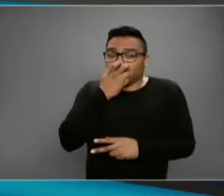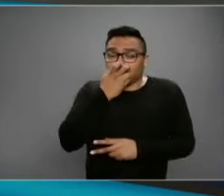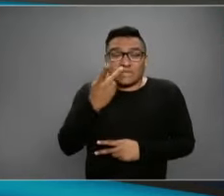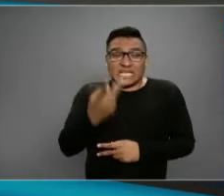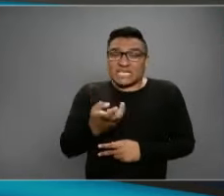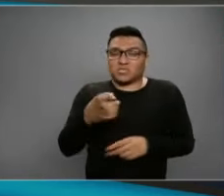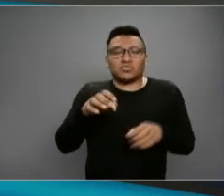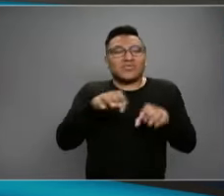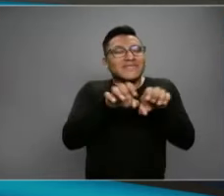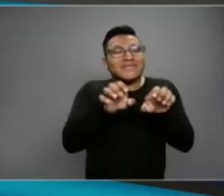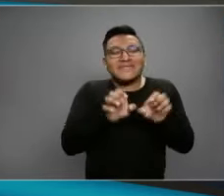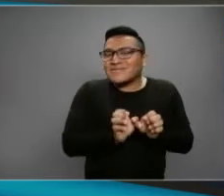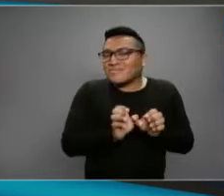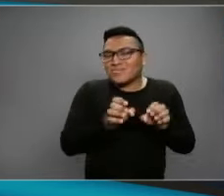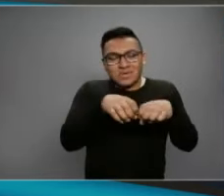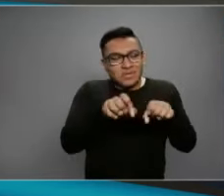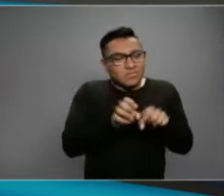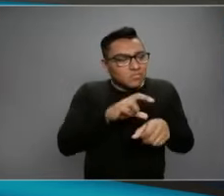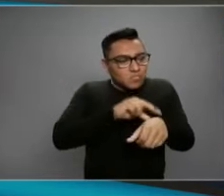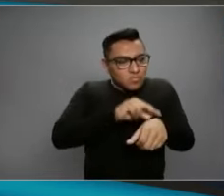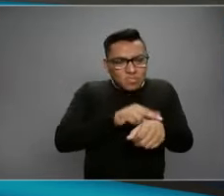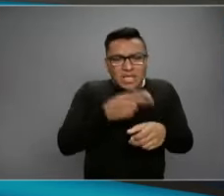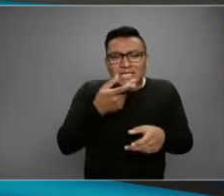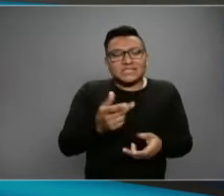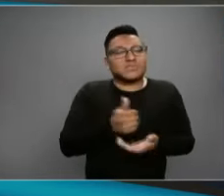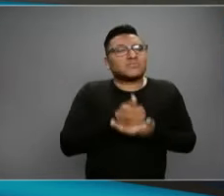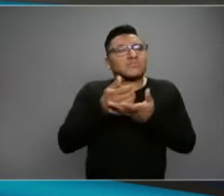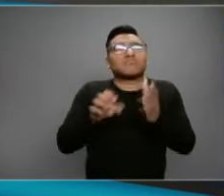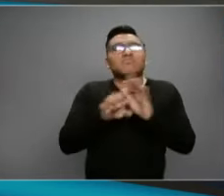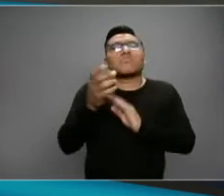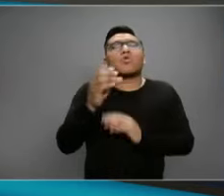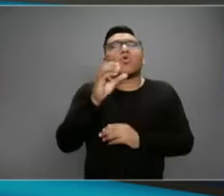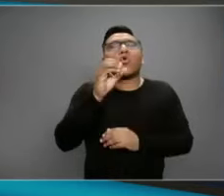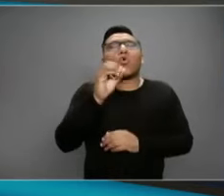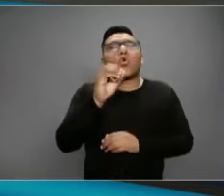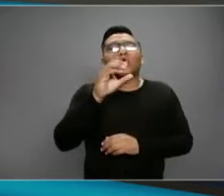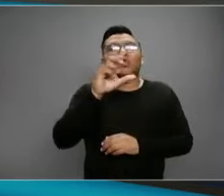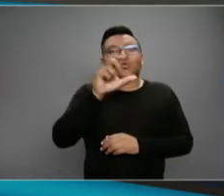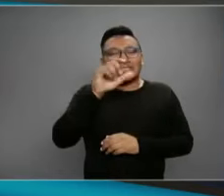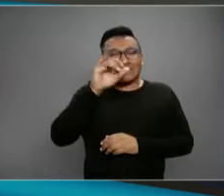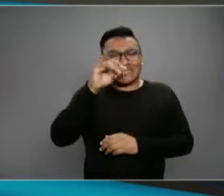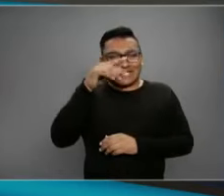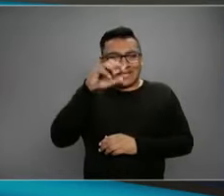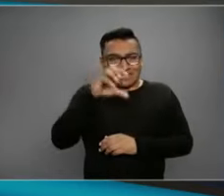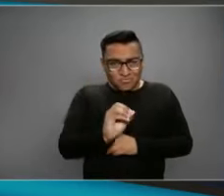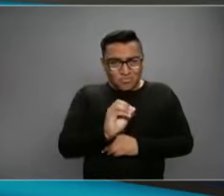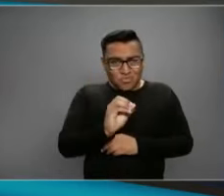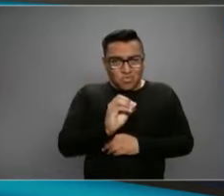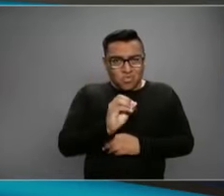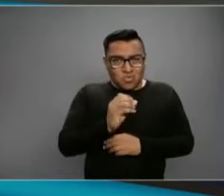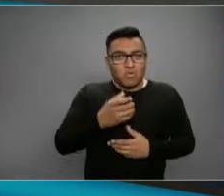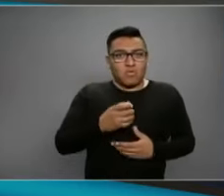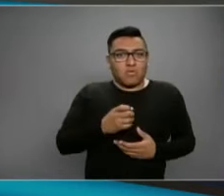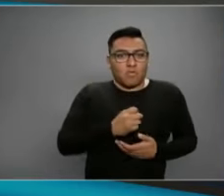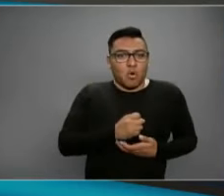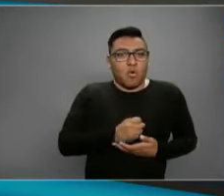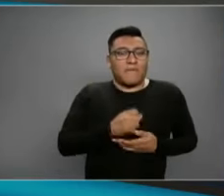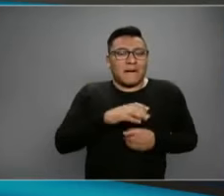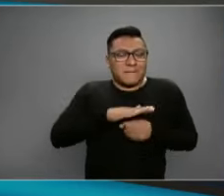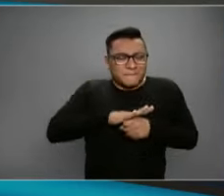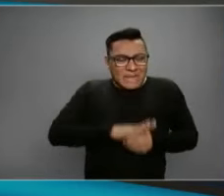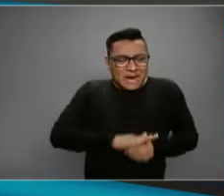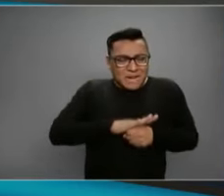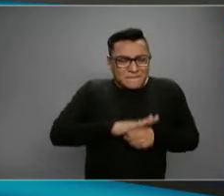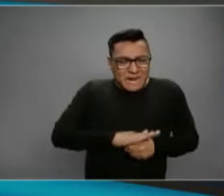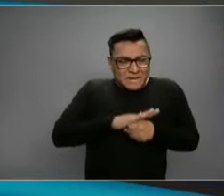intensiva, que son los que presionan el oxígeno, toman oxígeno y a presión positiva